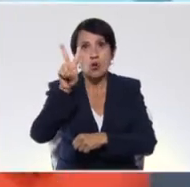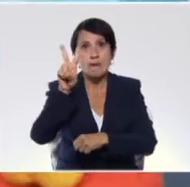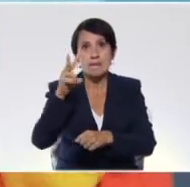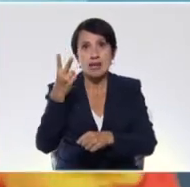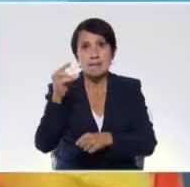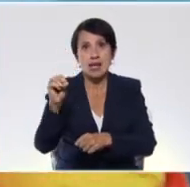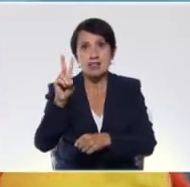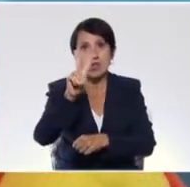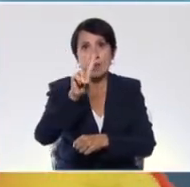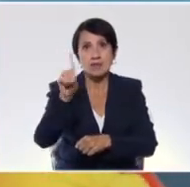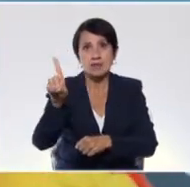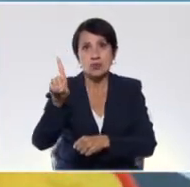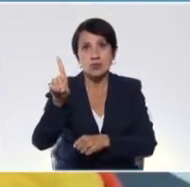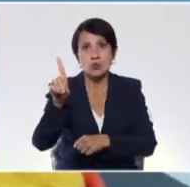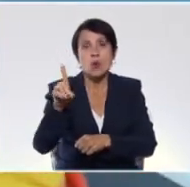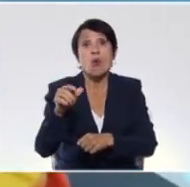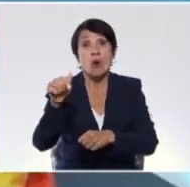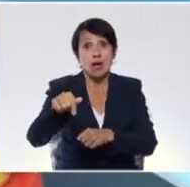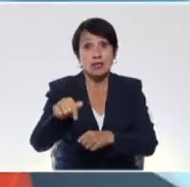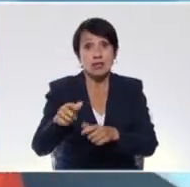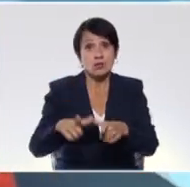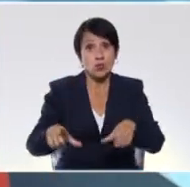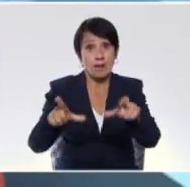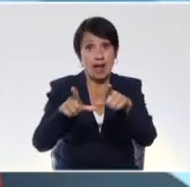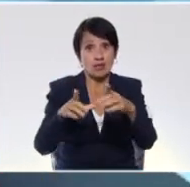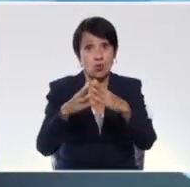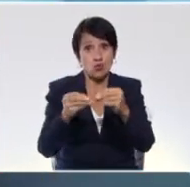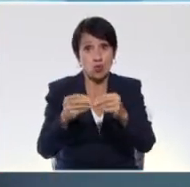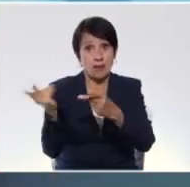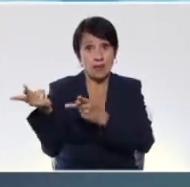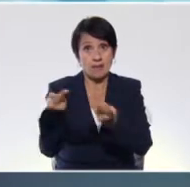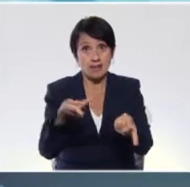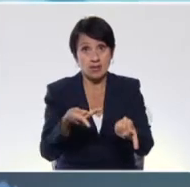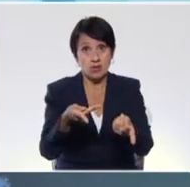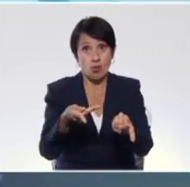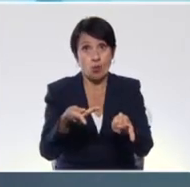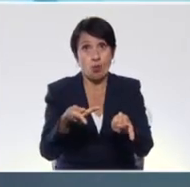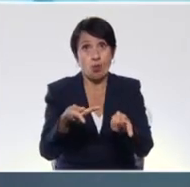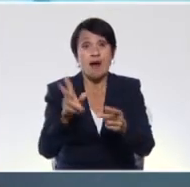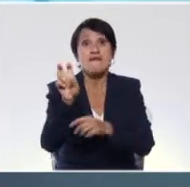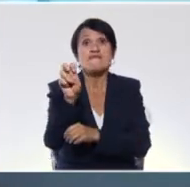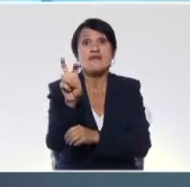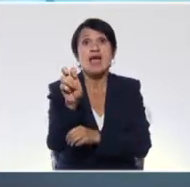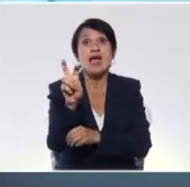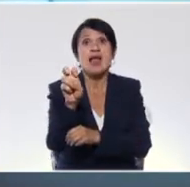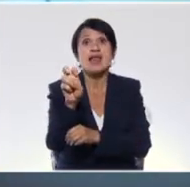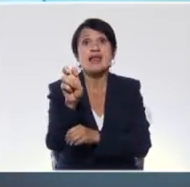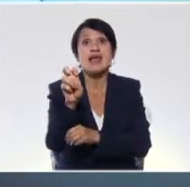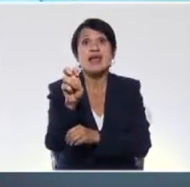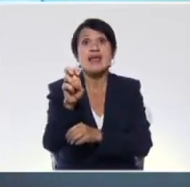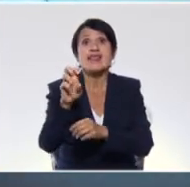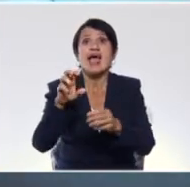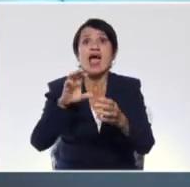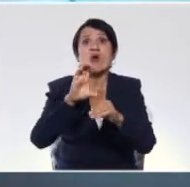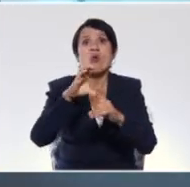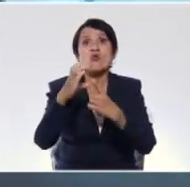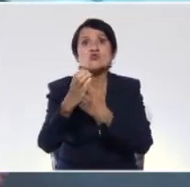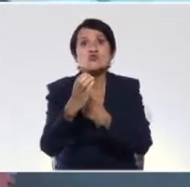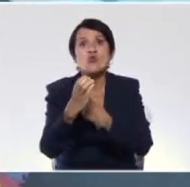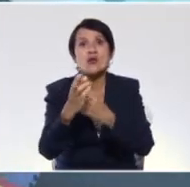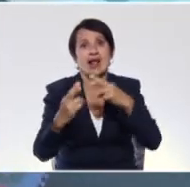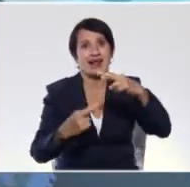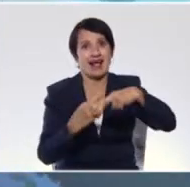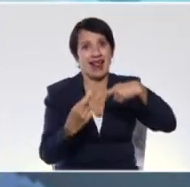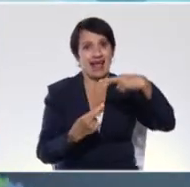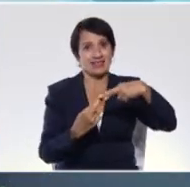-2021. Y acá en este espacio le damos la bienvenida a su viernes de cultura y recreación.